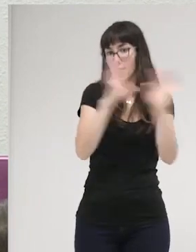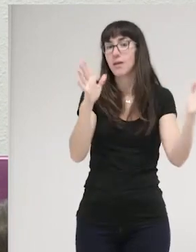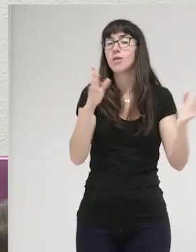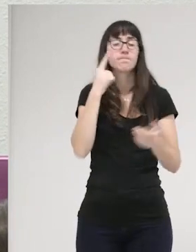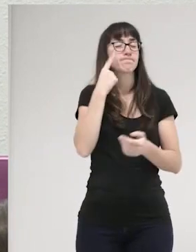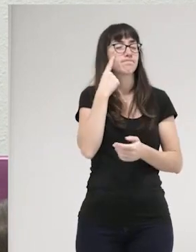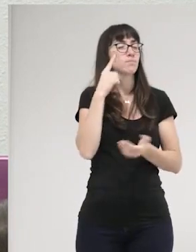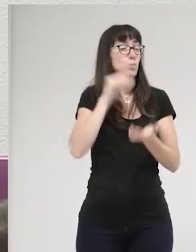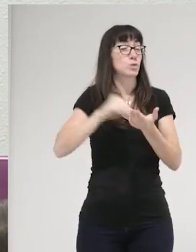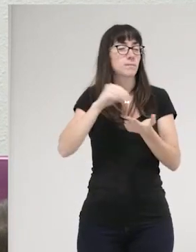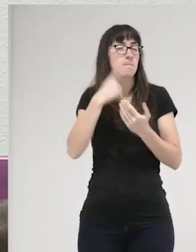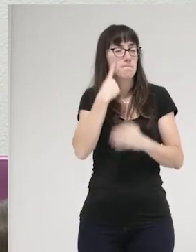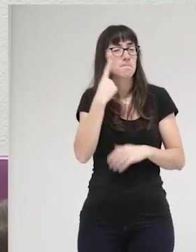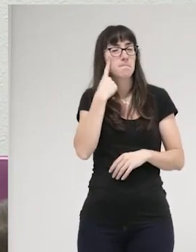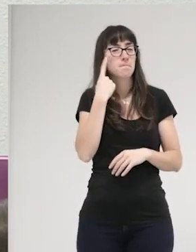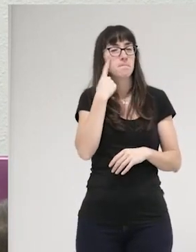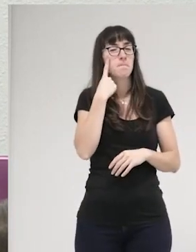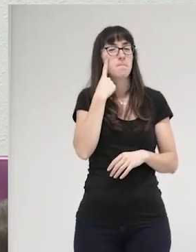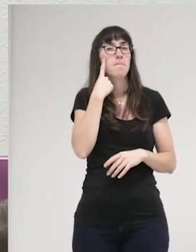muchas veces como